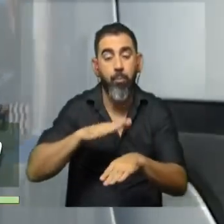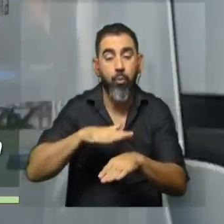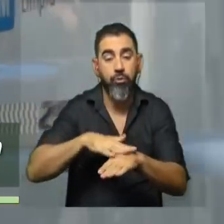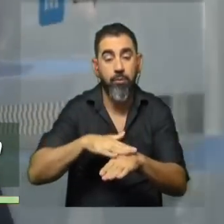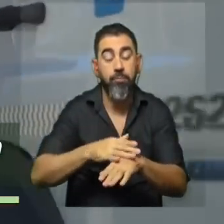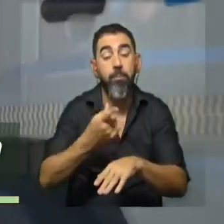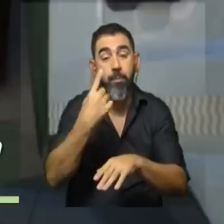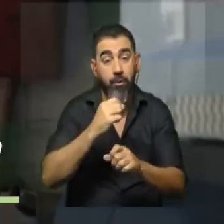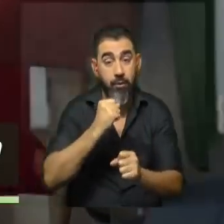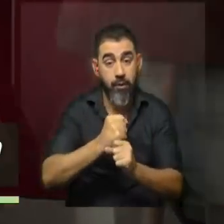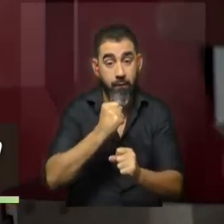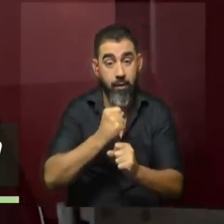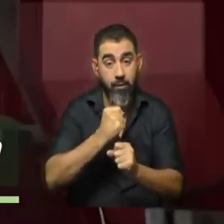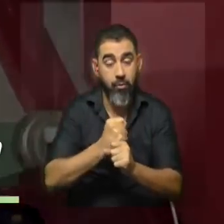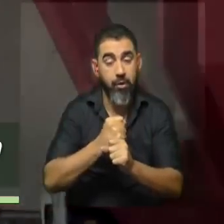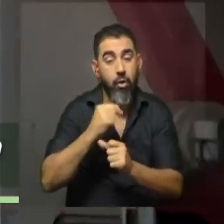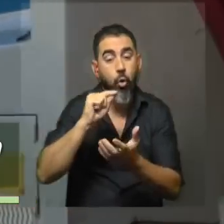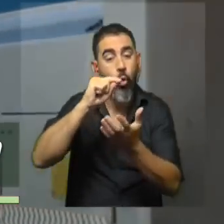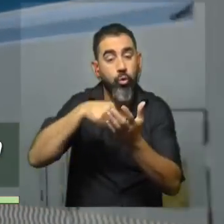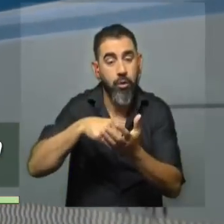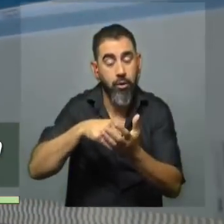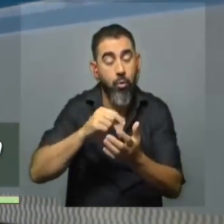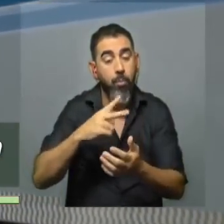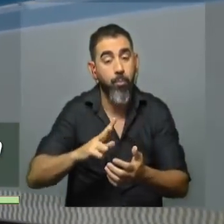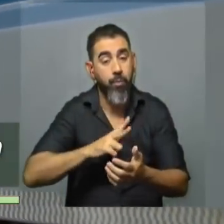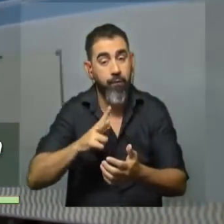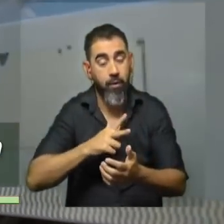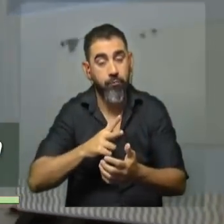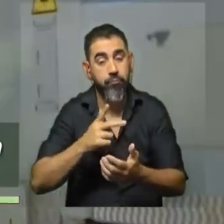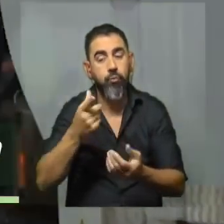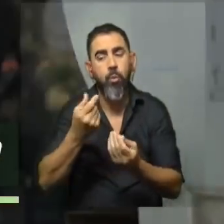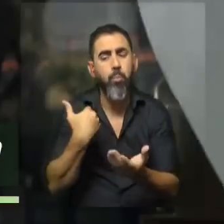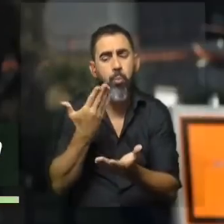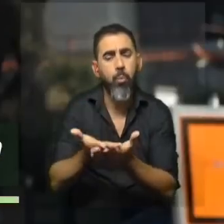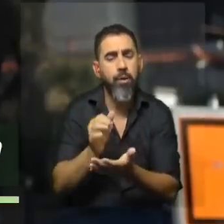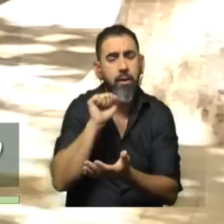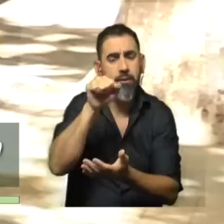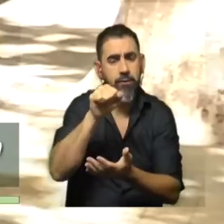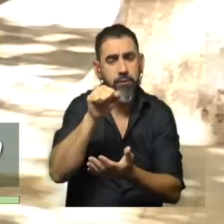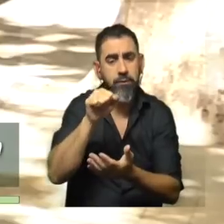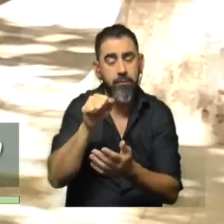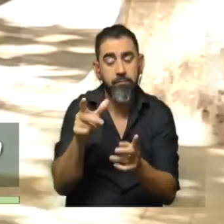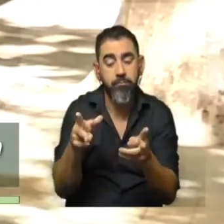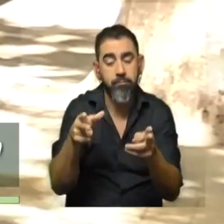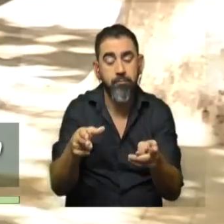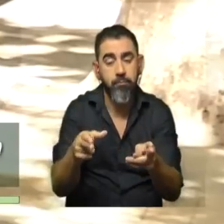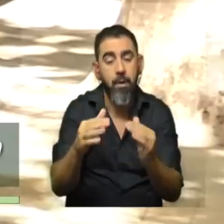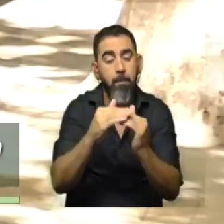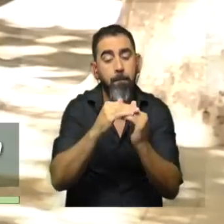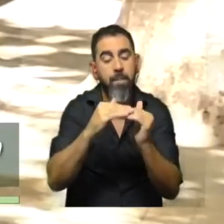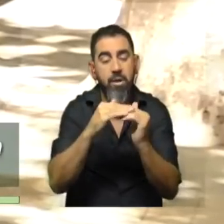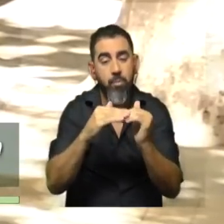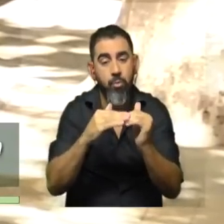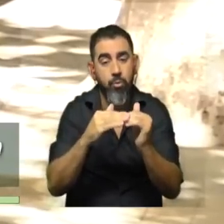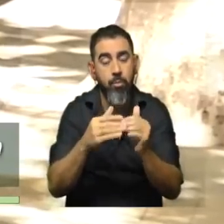Pero igualmente los trabajadores siguen contratados por la órbita privada. ¿Qué plantea ADEOM? Que el periodo de tiempo de este fideicomiso sea el menos posible.